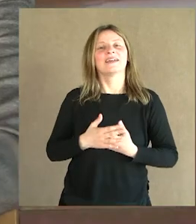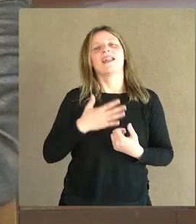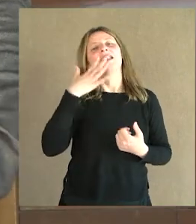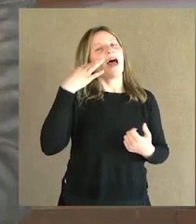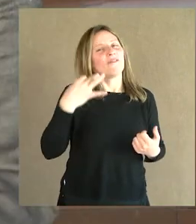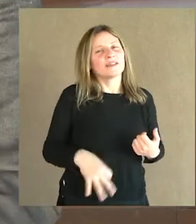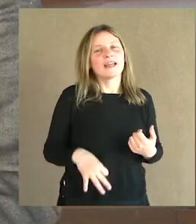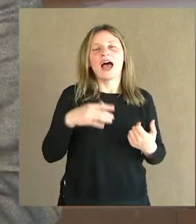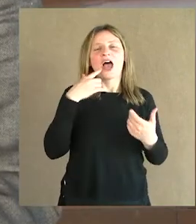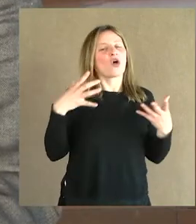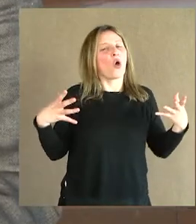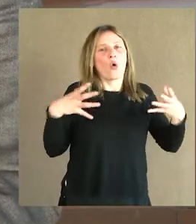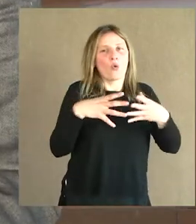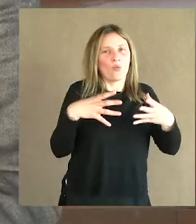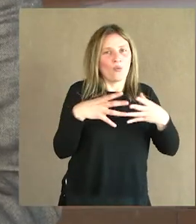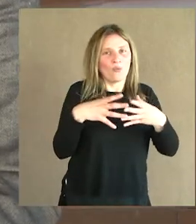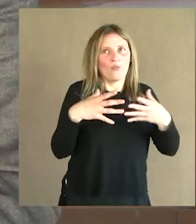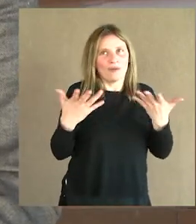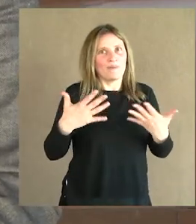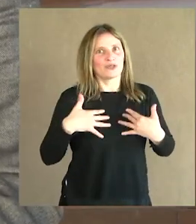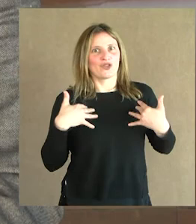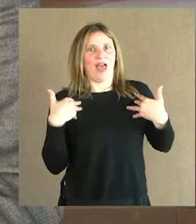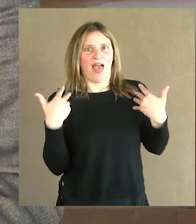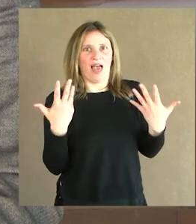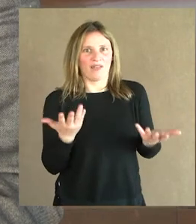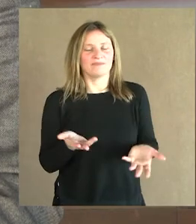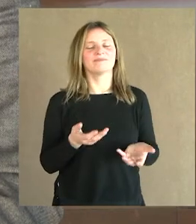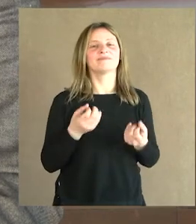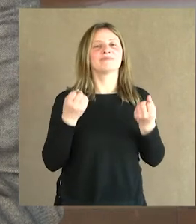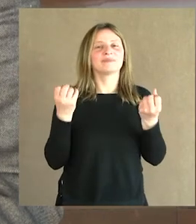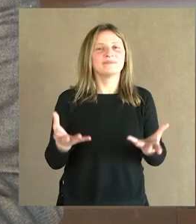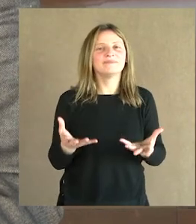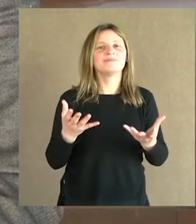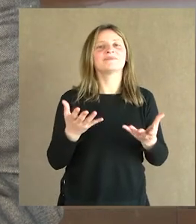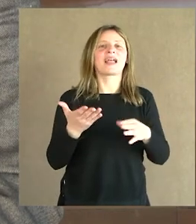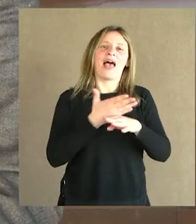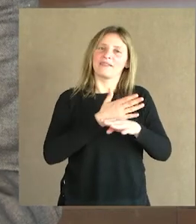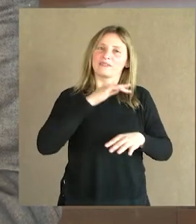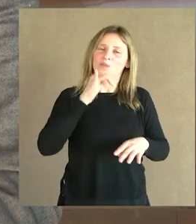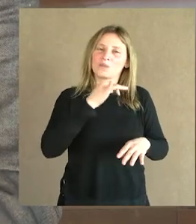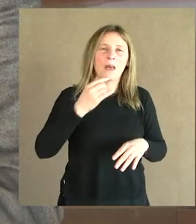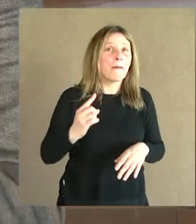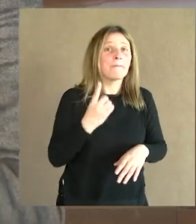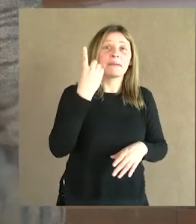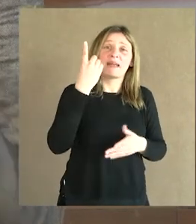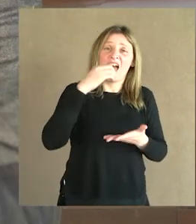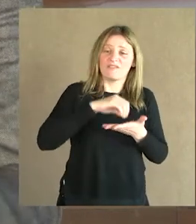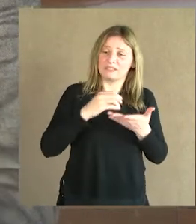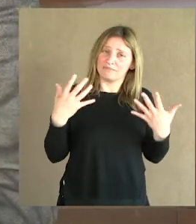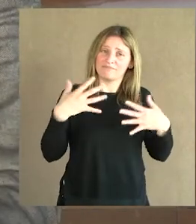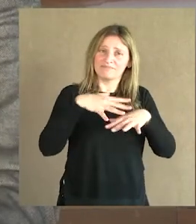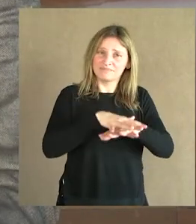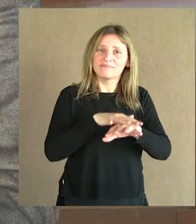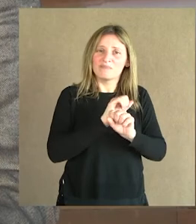verdad que el Conjunto de Cámara está... estamos muy emocionados. Estamos muy emocionados. Como bien decías, es una de las primeras veces que podemos compartir